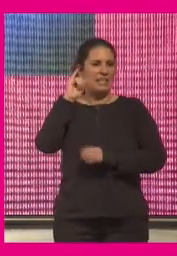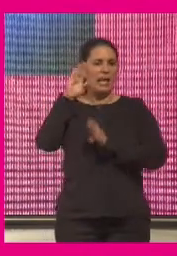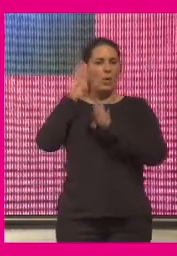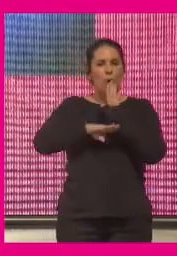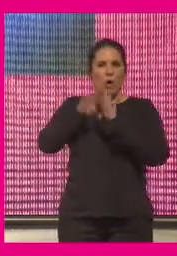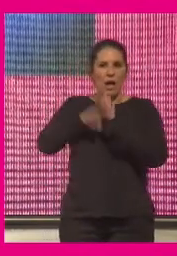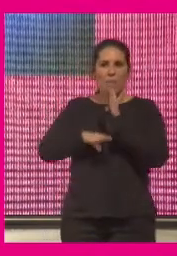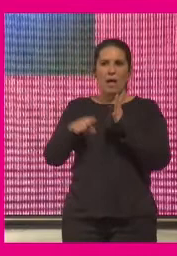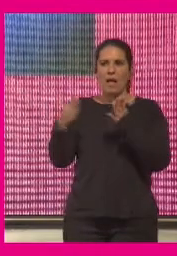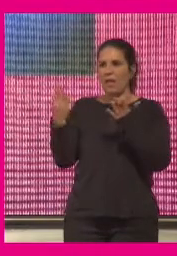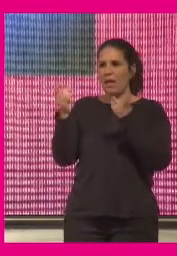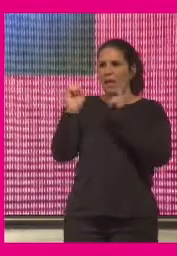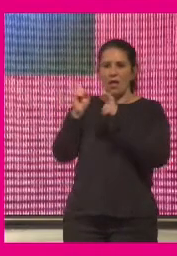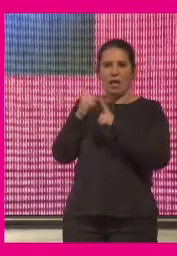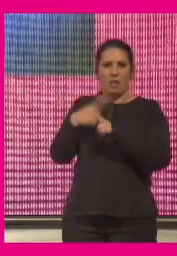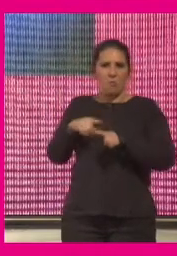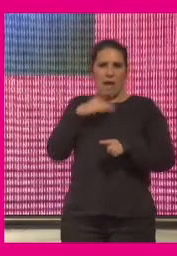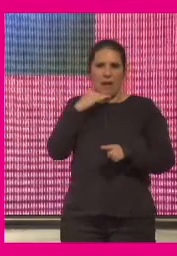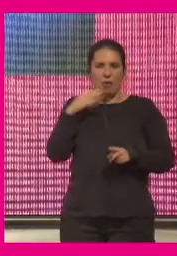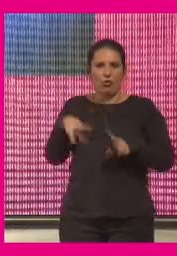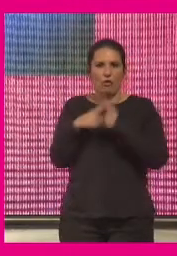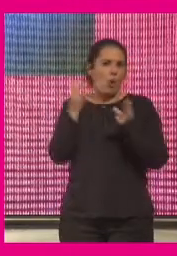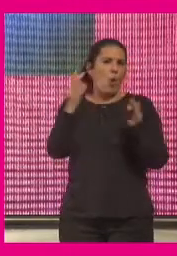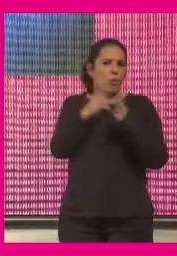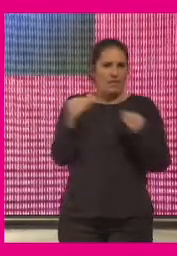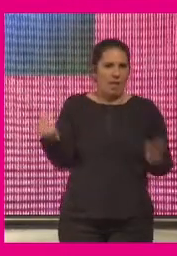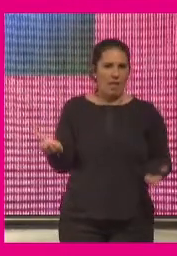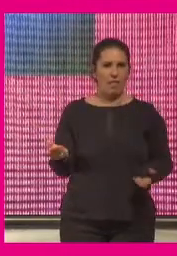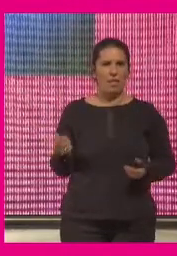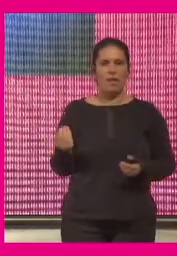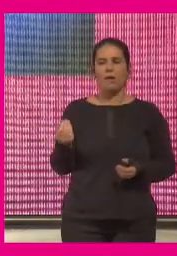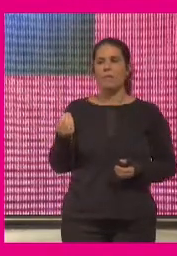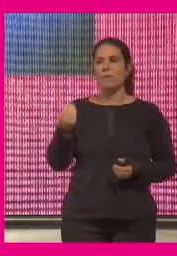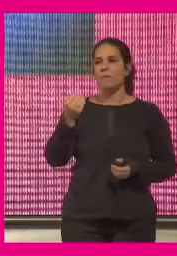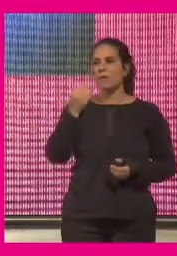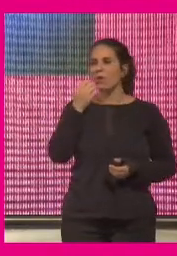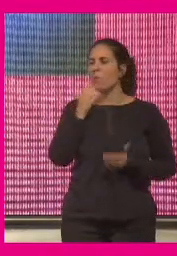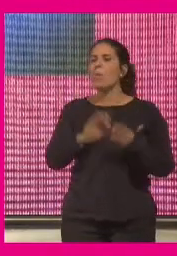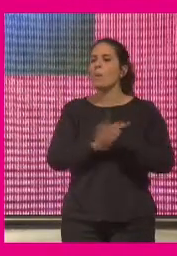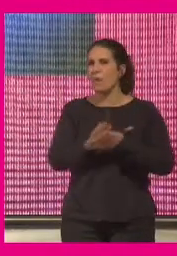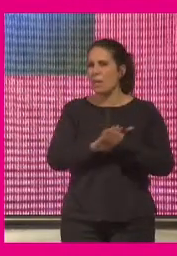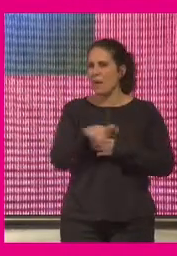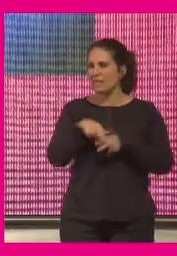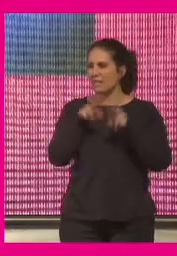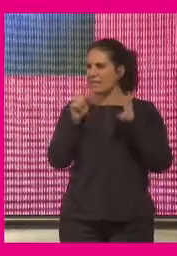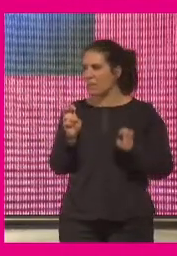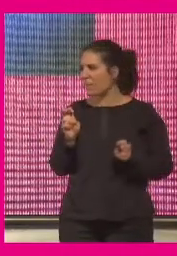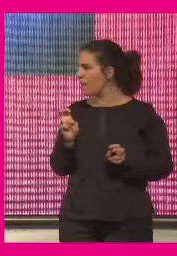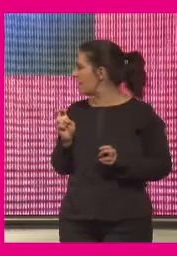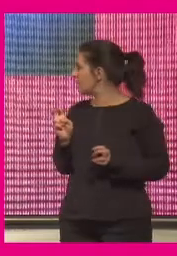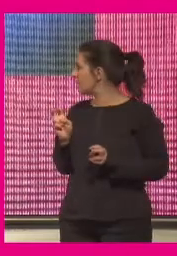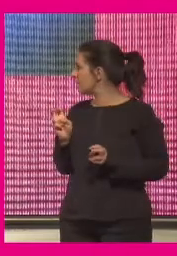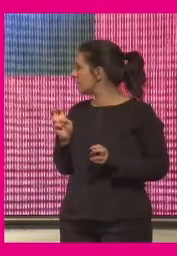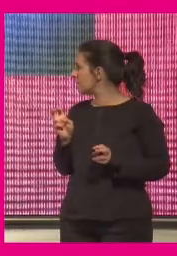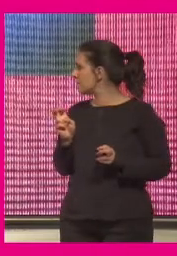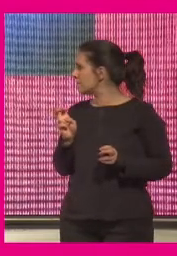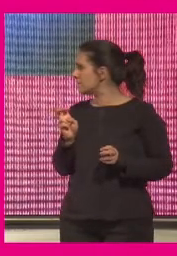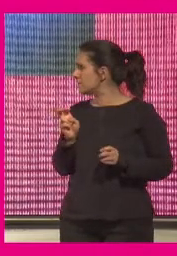programa de educación y un programa de formación social ¿cómo vamos a replantear todo esto? porque no es dar como bien decíais no es dar